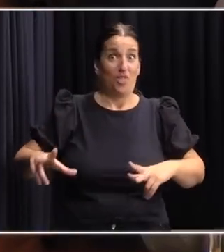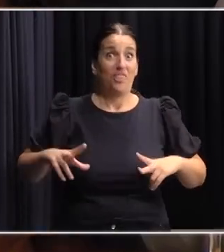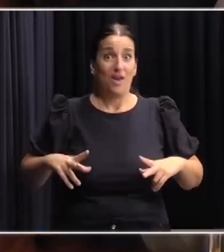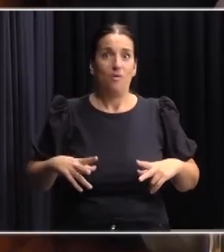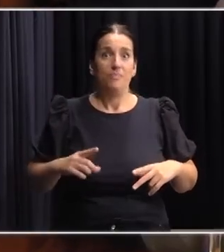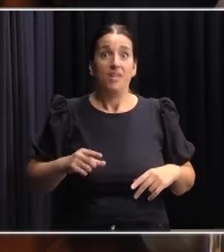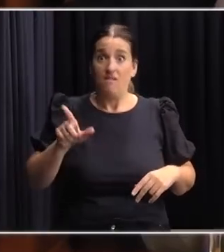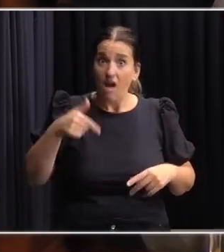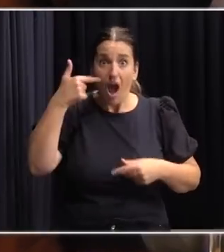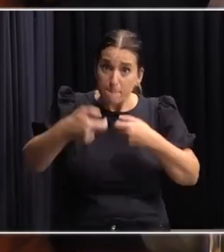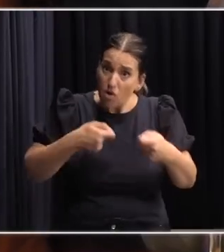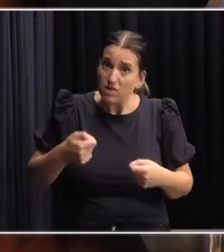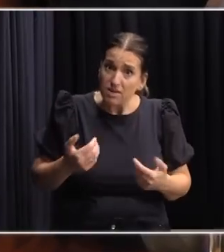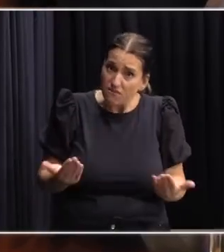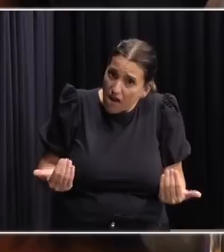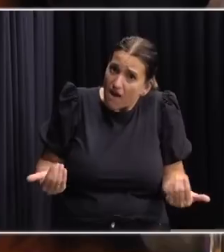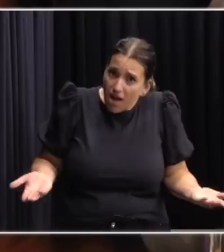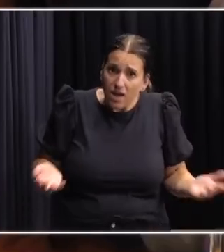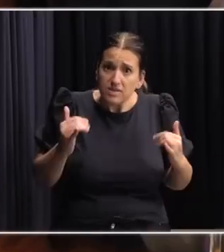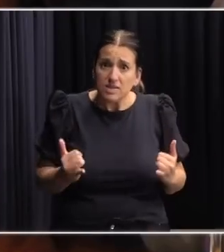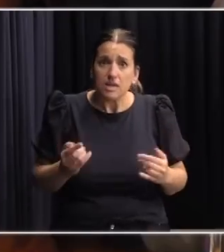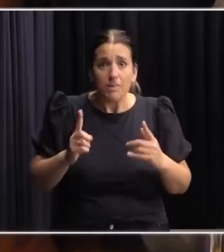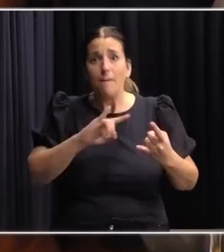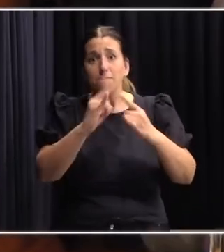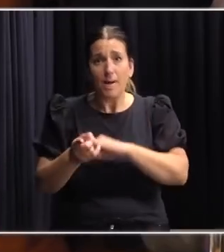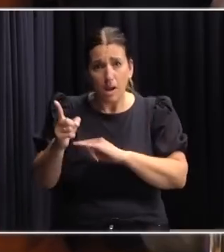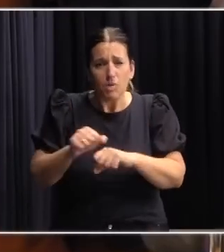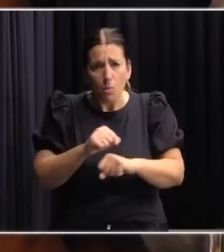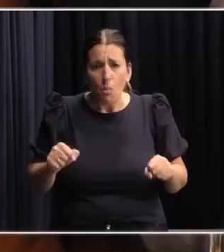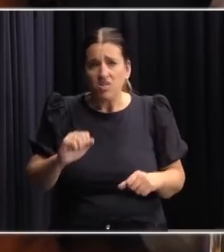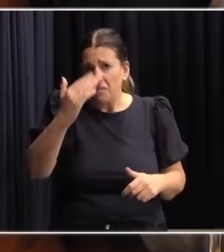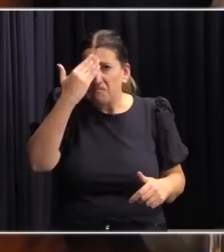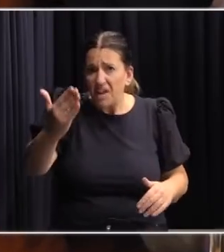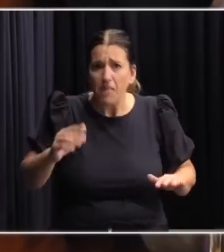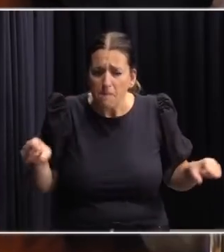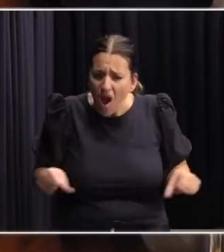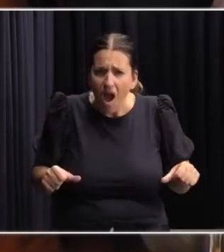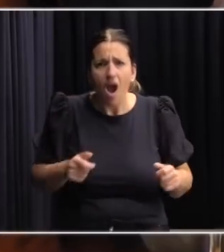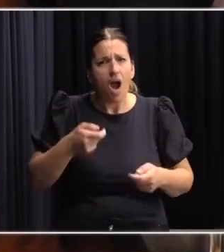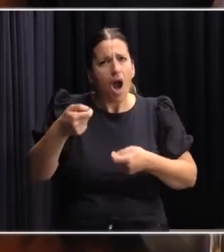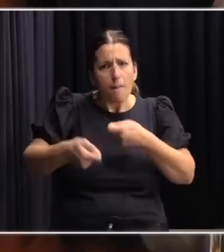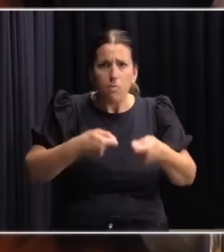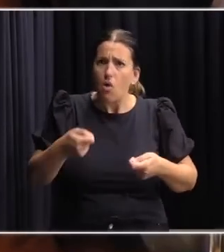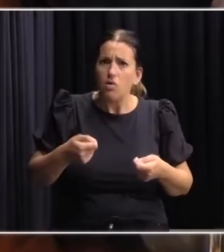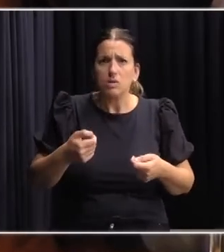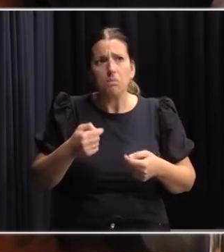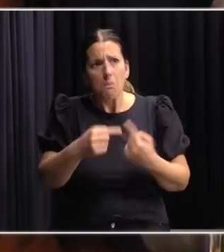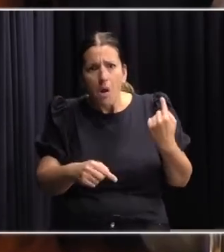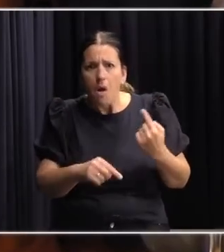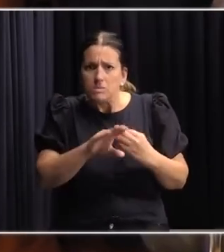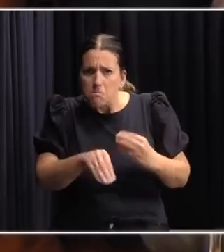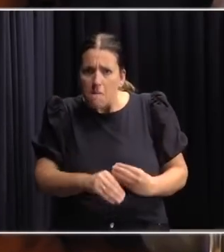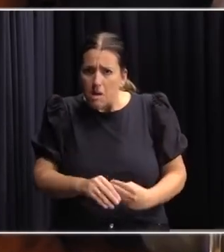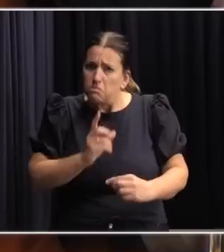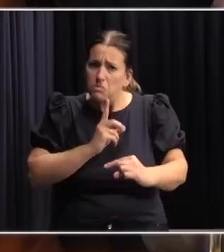vengan aportes, que entre al Parlamento y que el Frente Amplio haga aportes, aportes positivos.